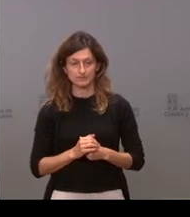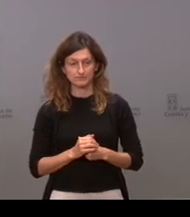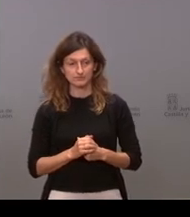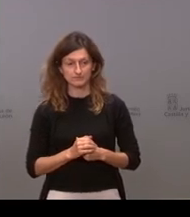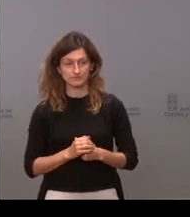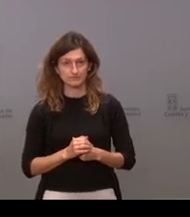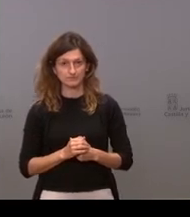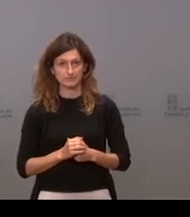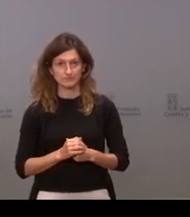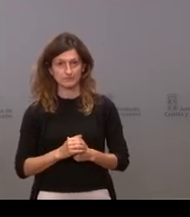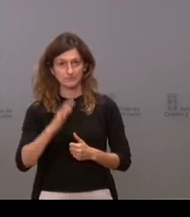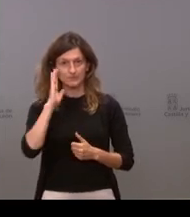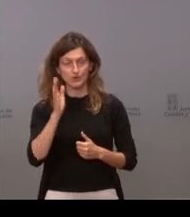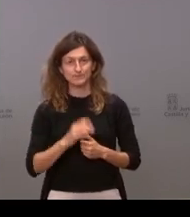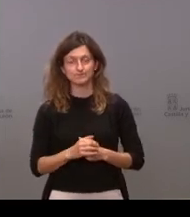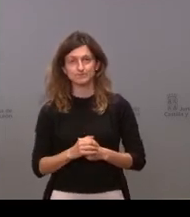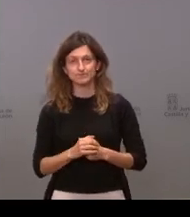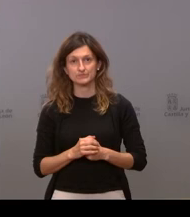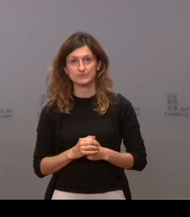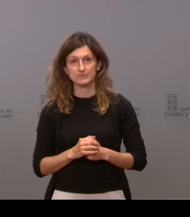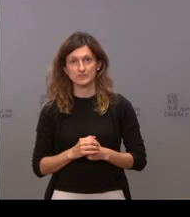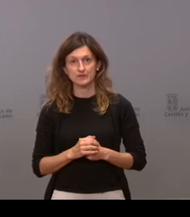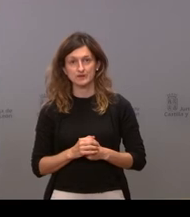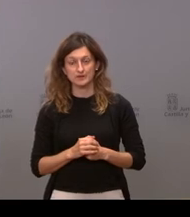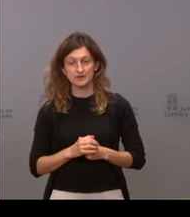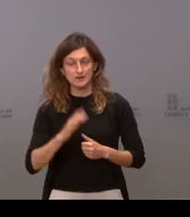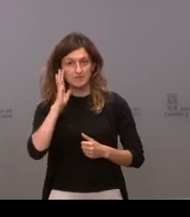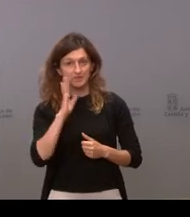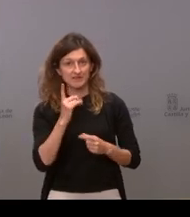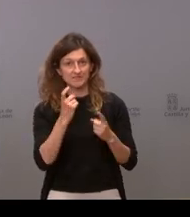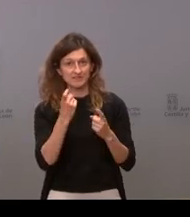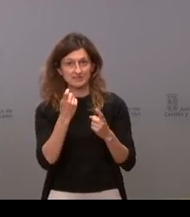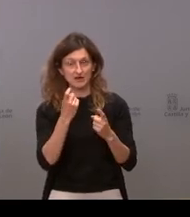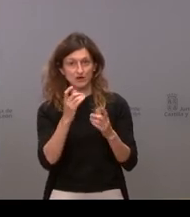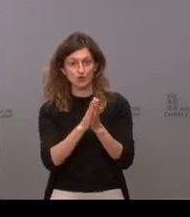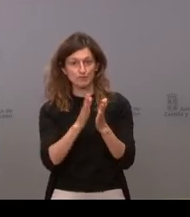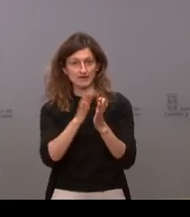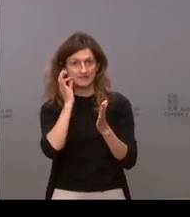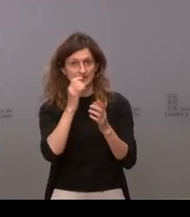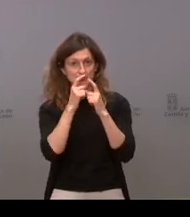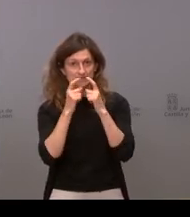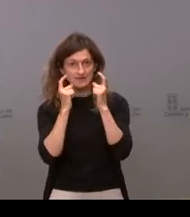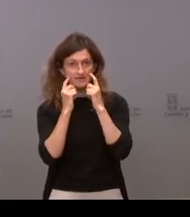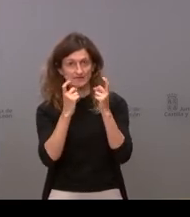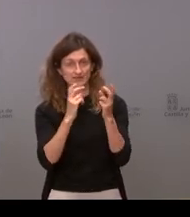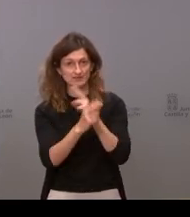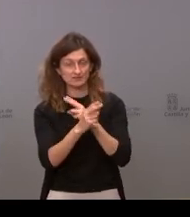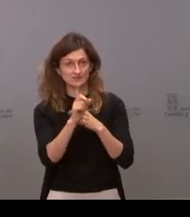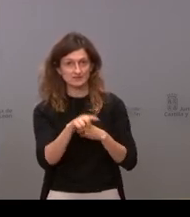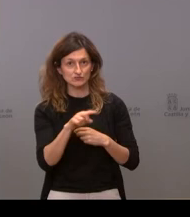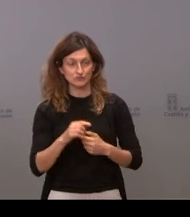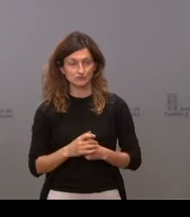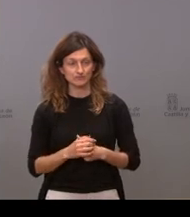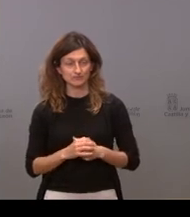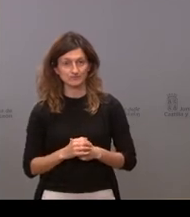JAS Hola me parece que queda una respuesta a la compañera sobre las mascarillas pero no estoy seguro si